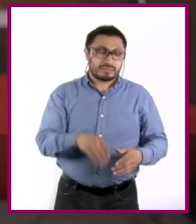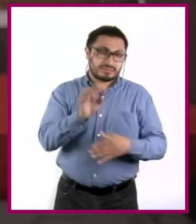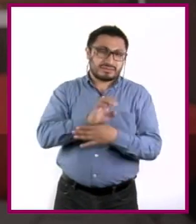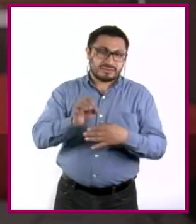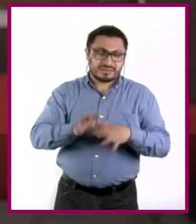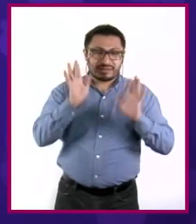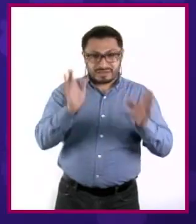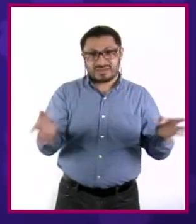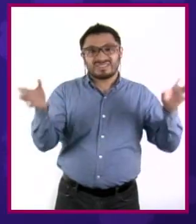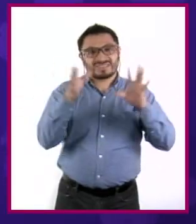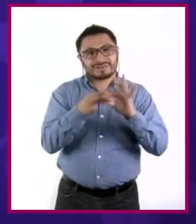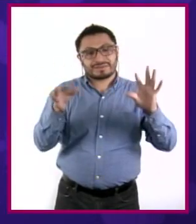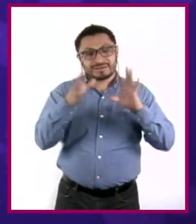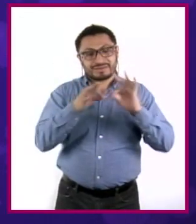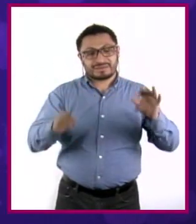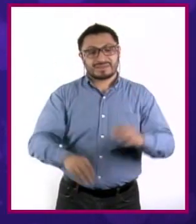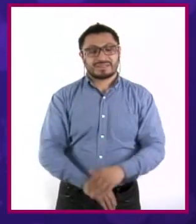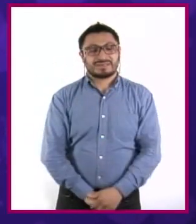les estaré contando.